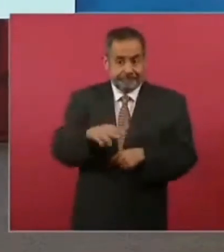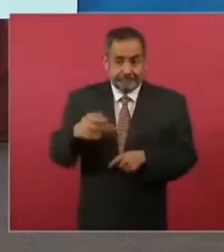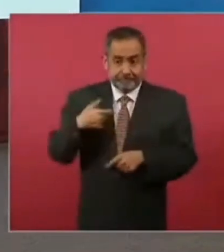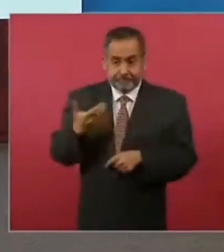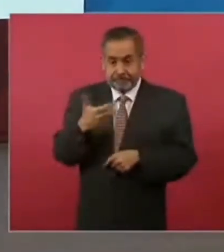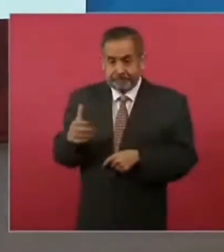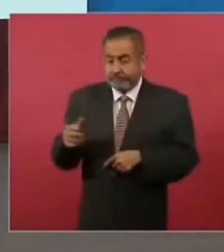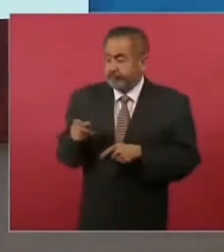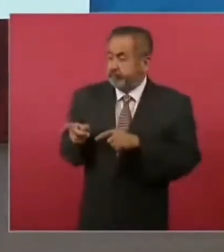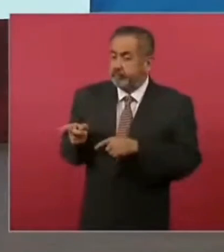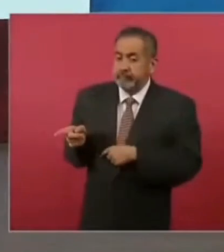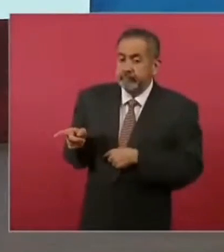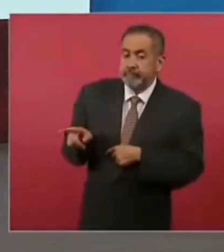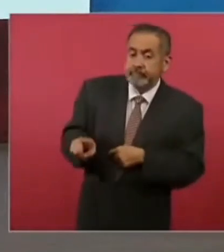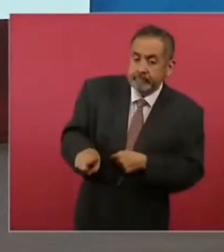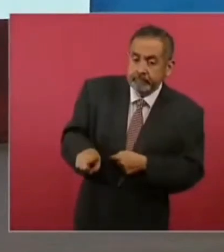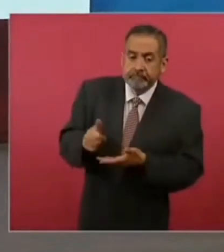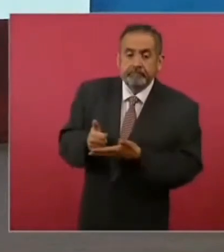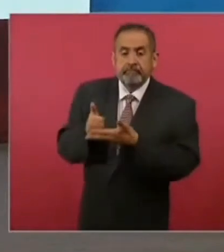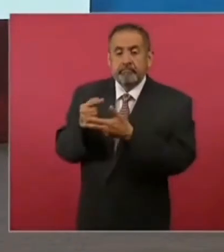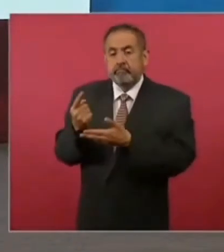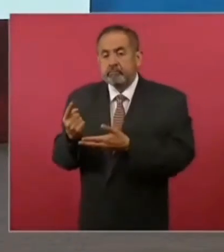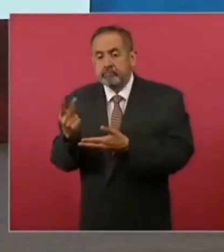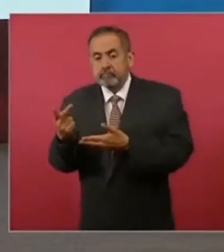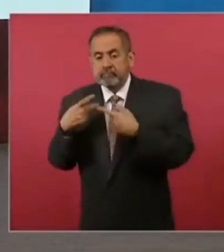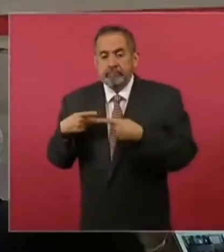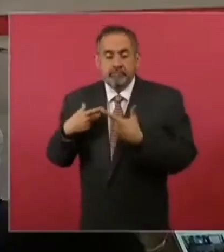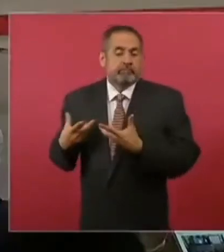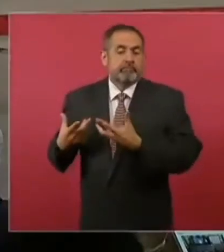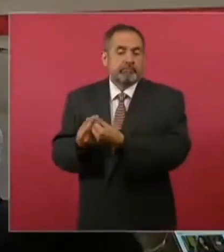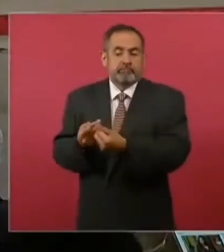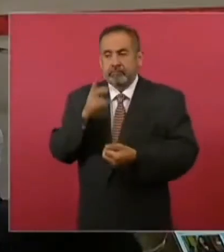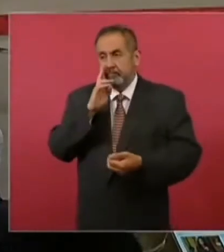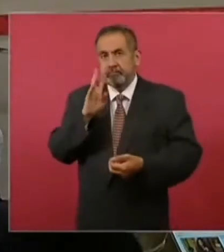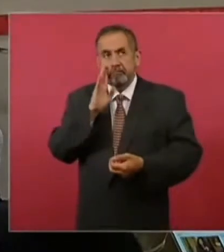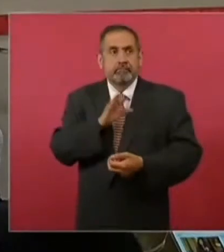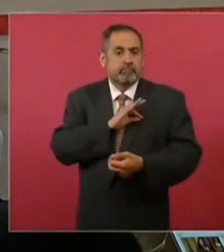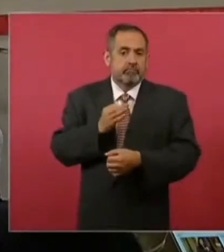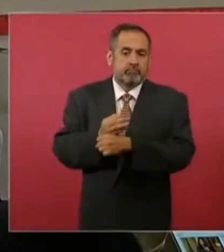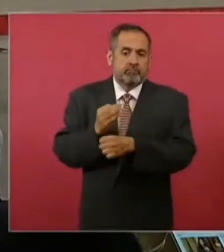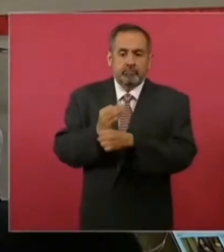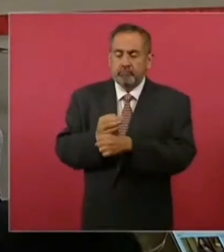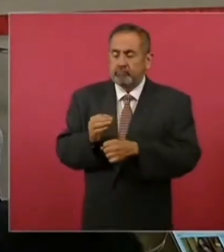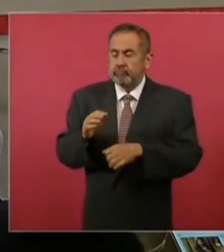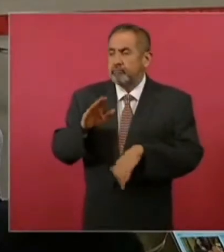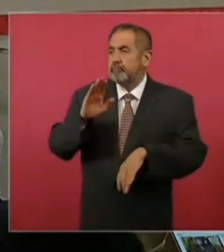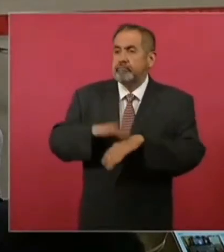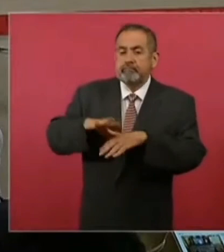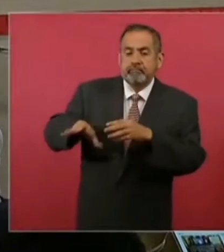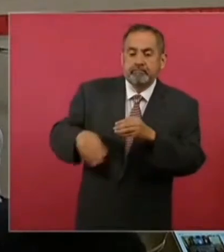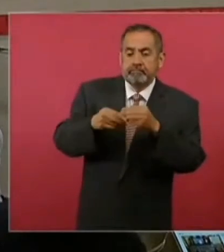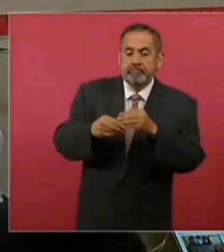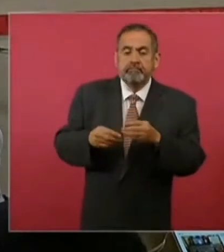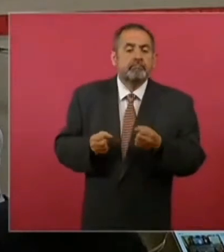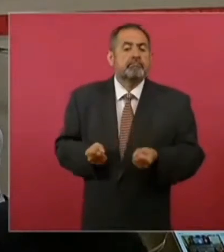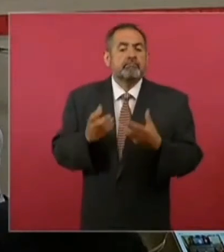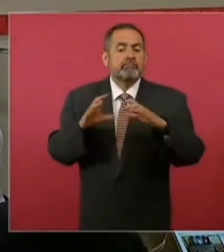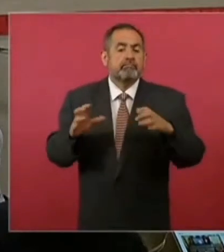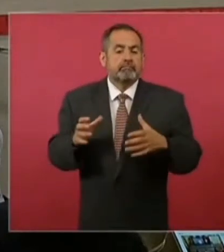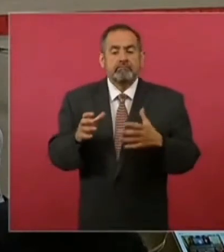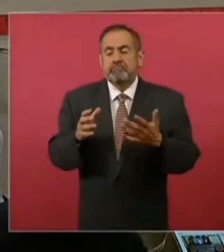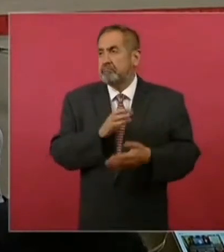subcontratan a alguien que les ayude. Una, dos personas. Entonces, por lo menos estamos generando adicionales en empleos indirectos,